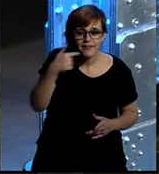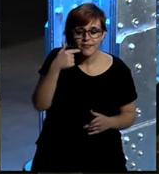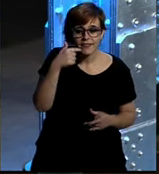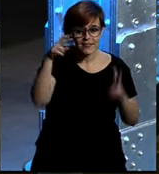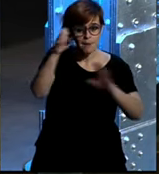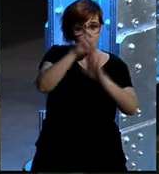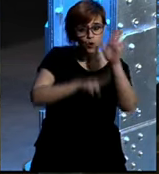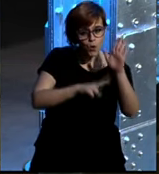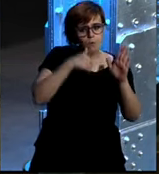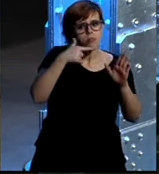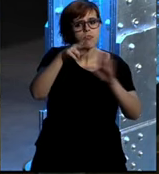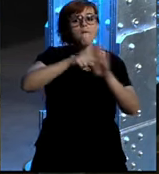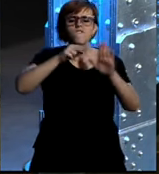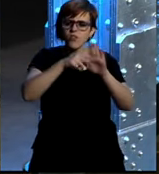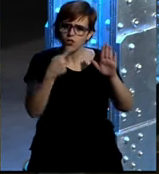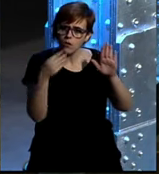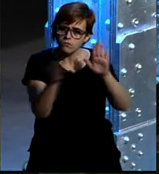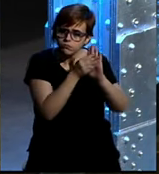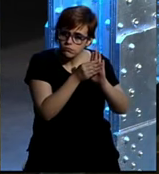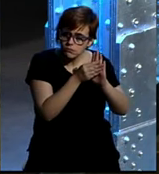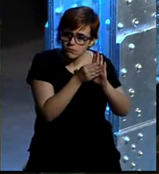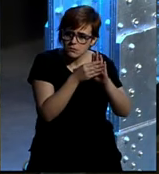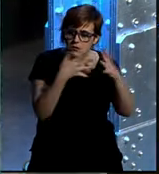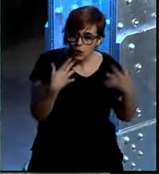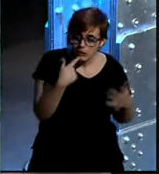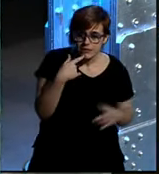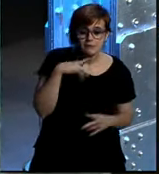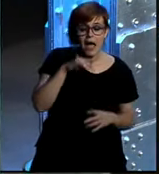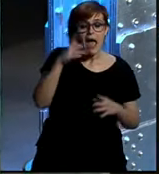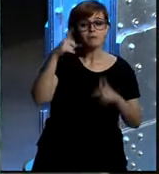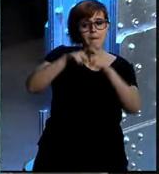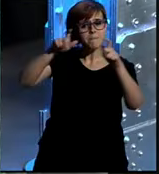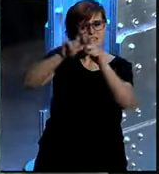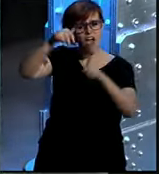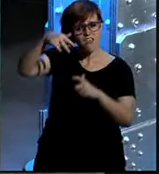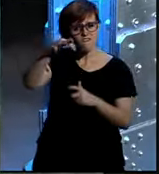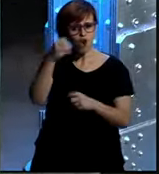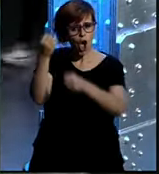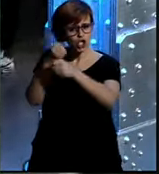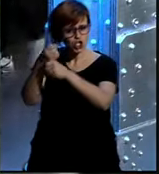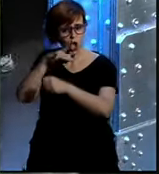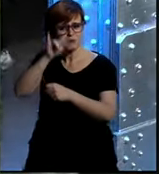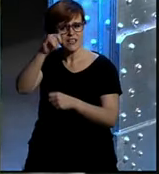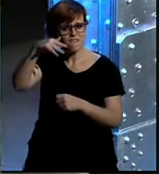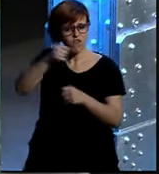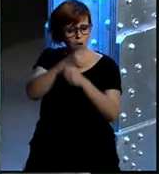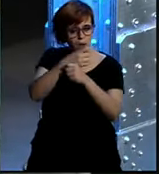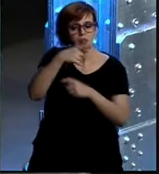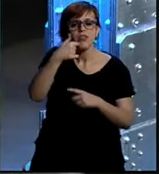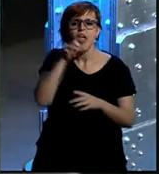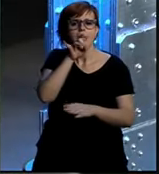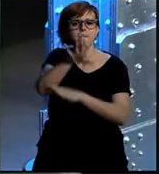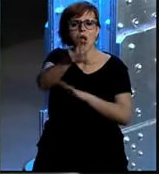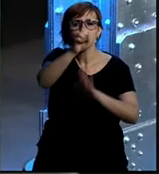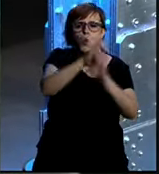en el currículum con un vídeo en este en infojobs infoempleo todos vienen enviar currículum